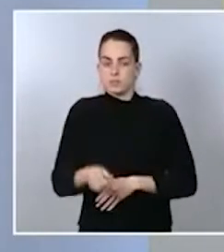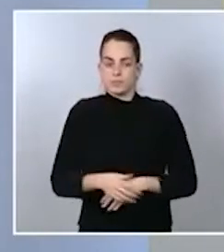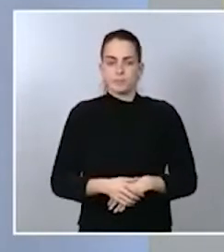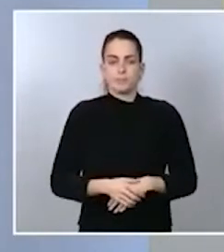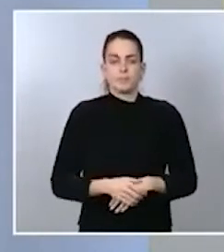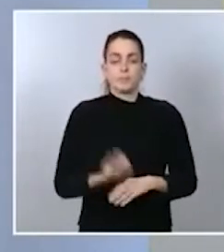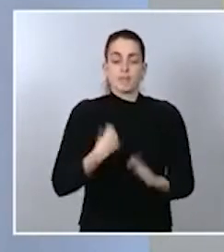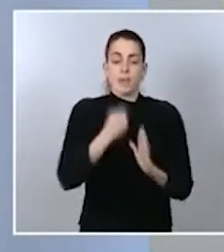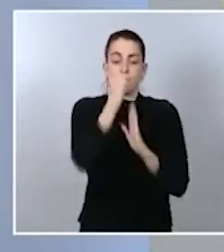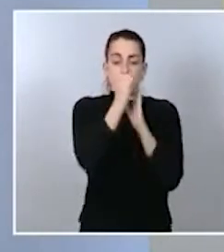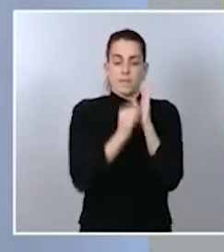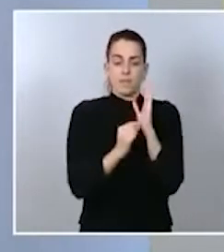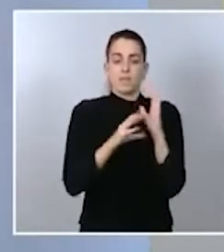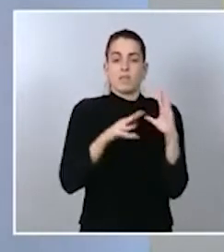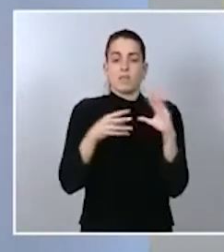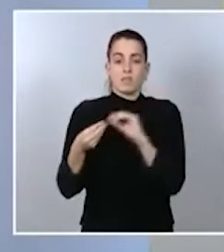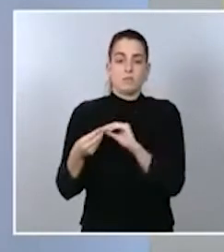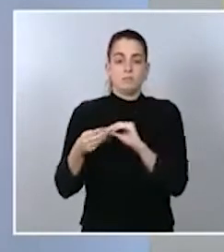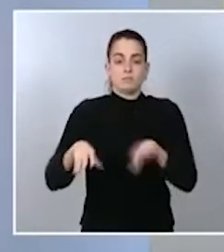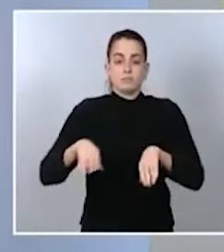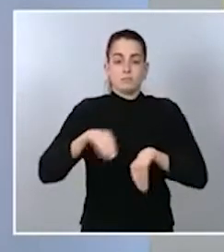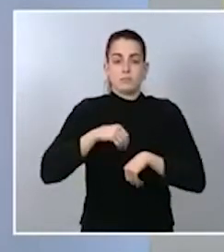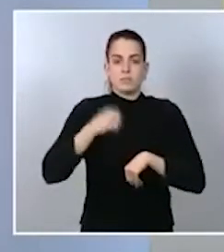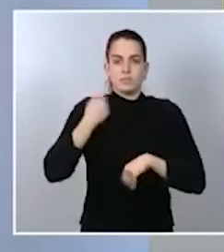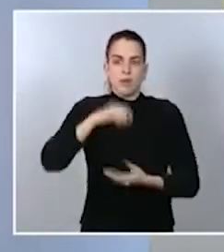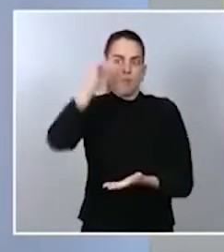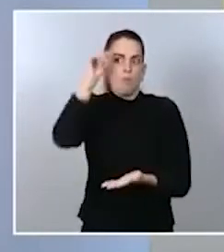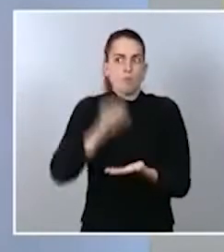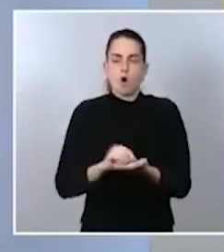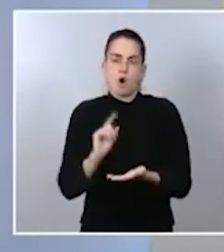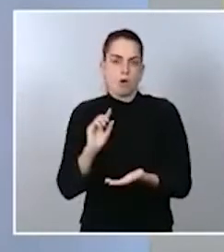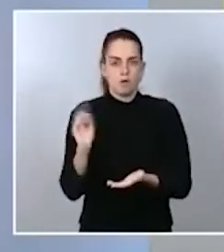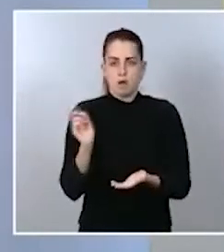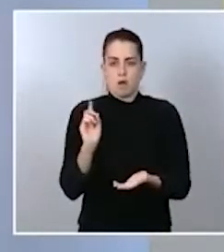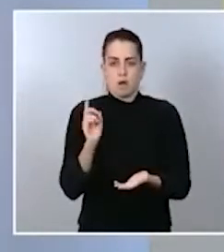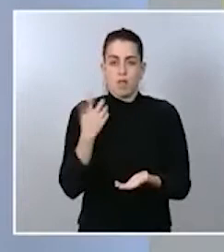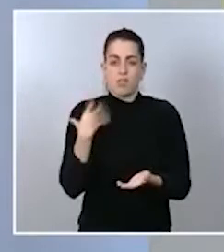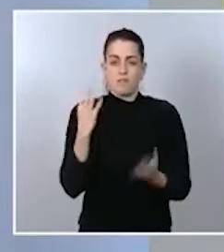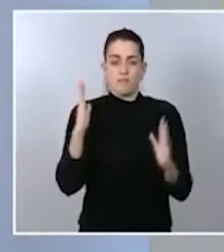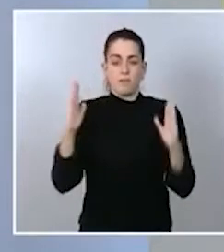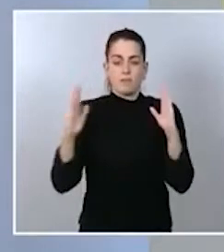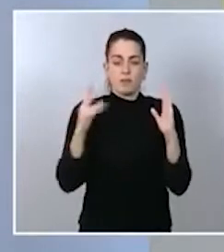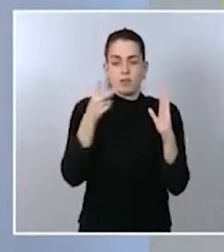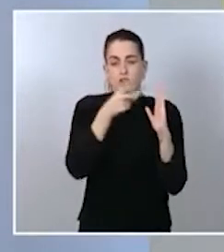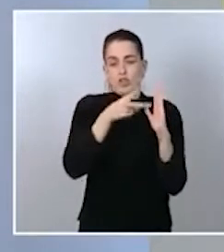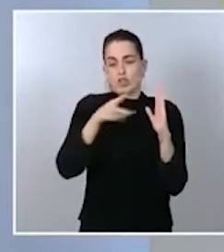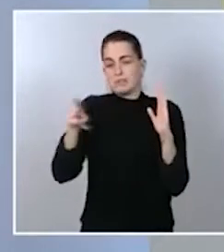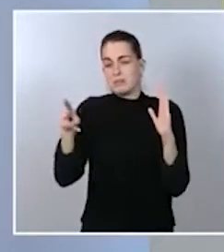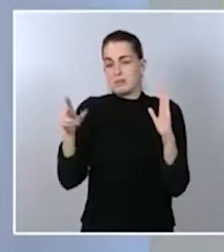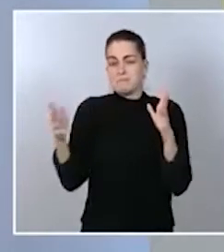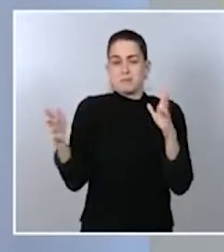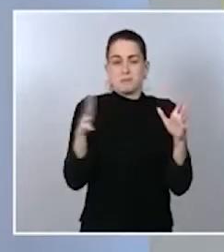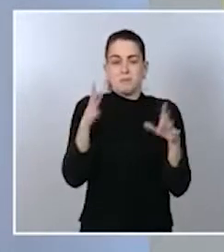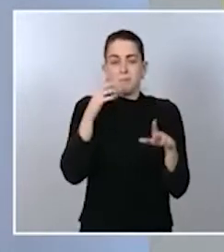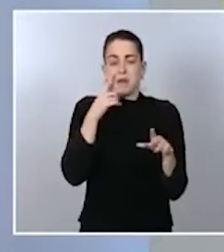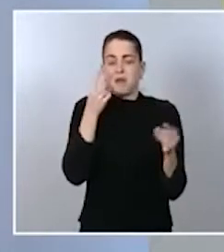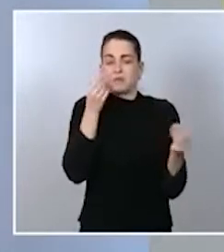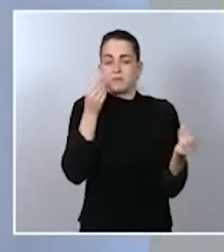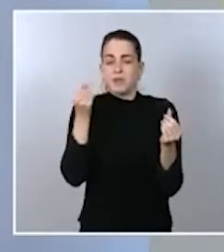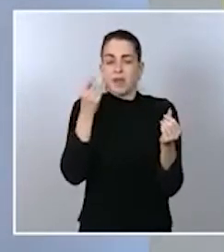no genera un efecto inmediato, sino que hay que esperar un periodo en torno a dos semanas para ver los efectos de las mismas.